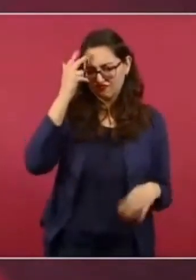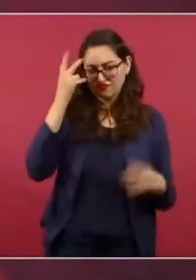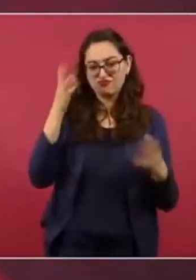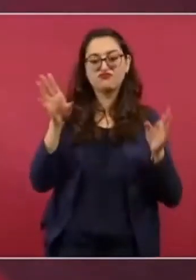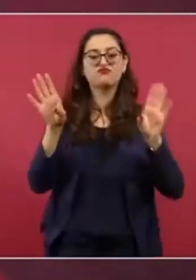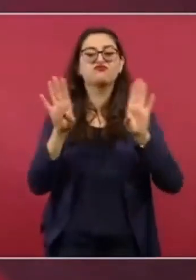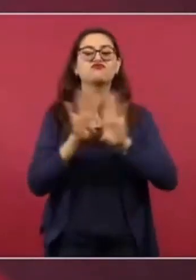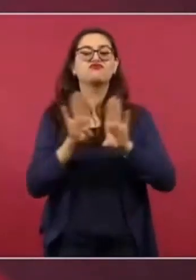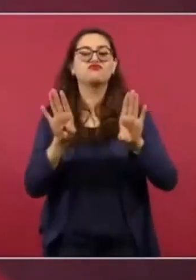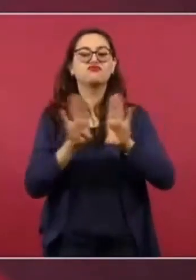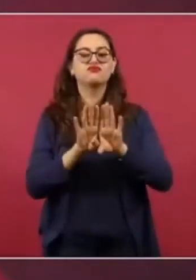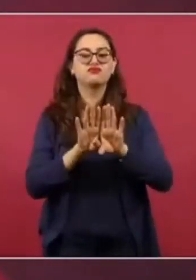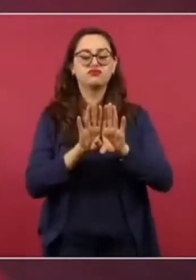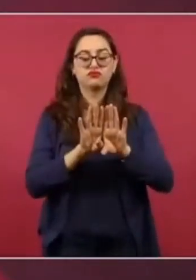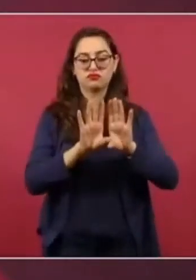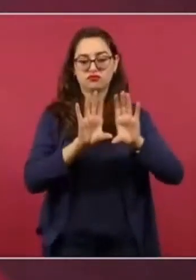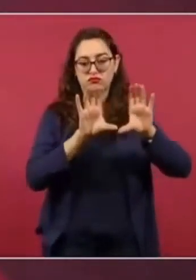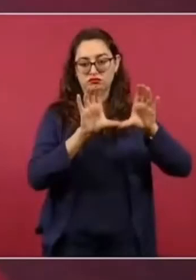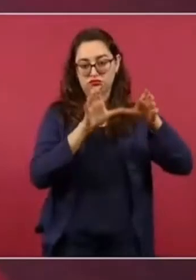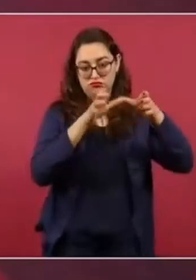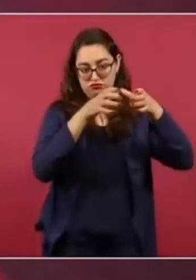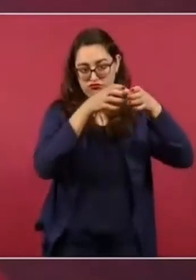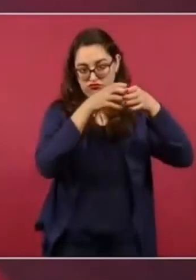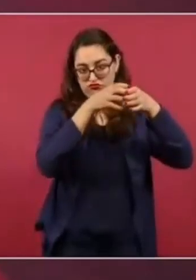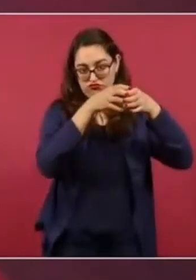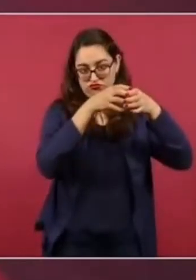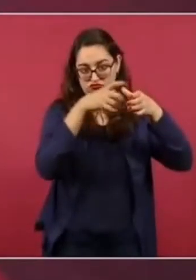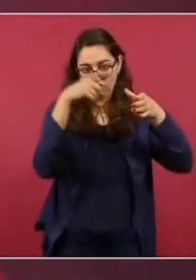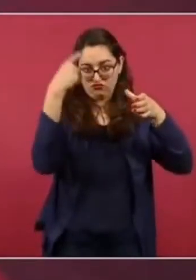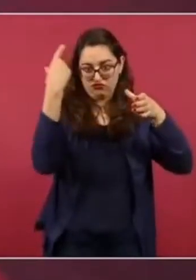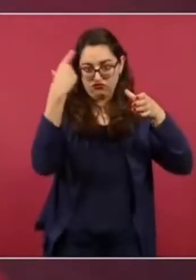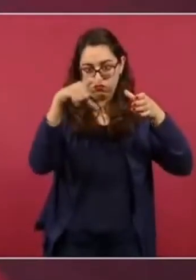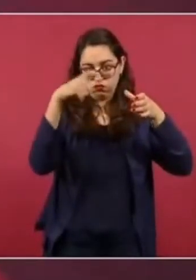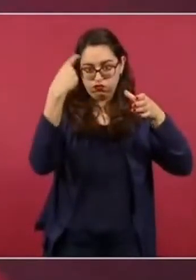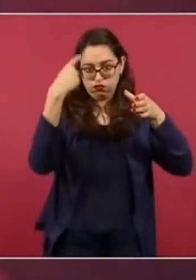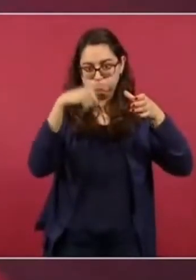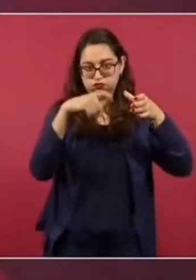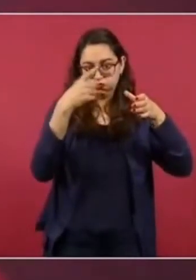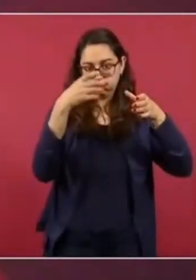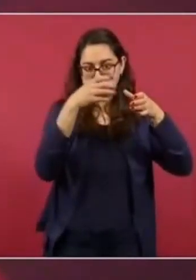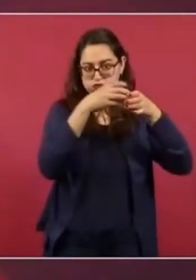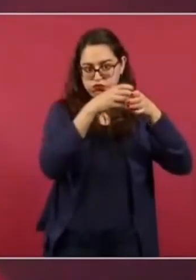arriba, nacionales y extranjeros.